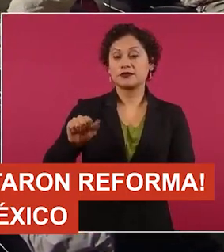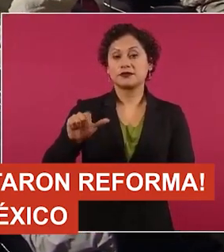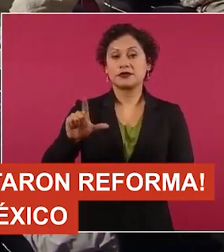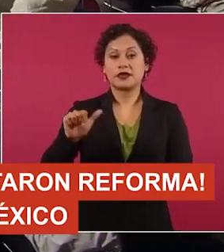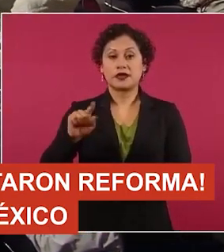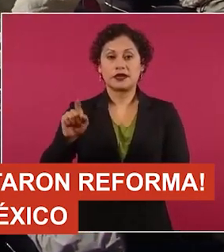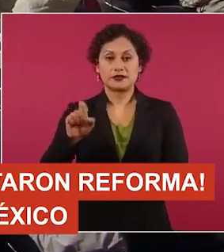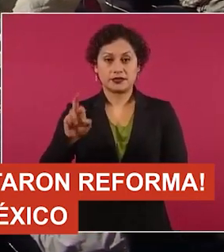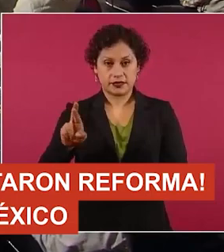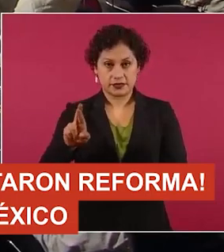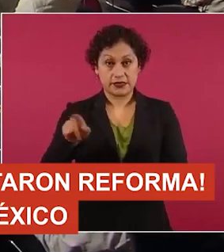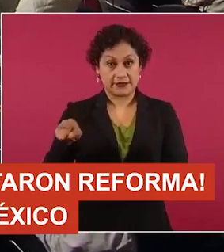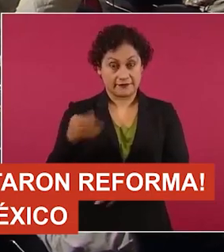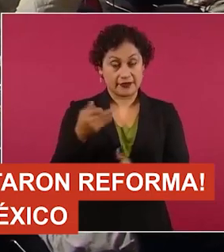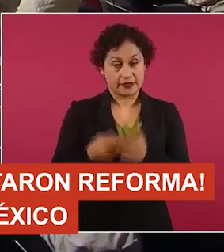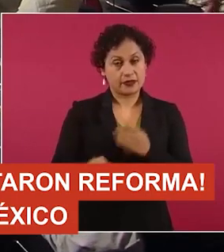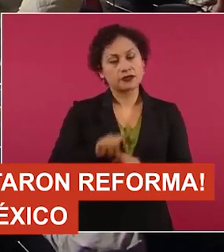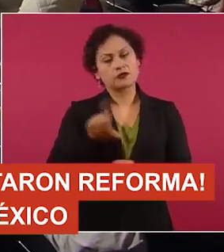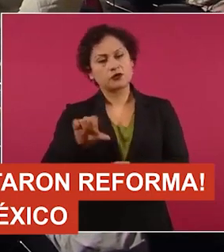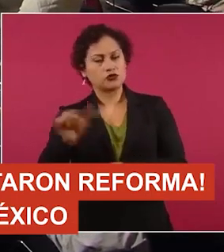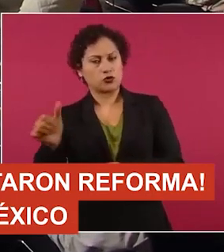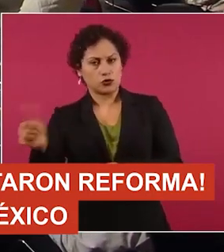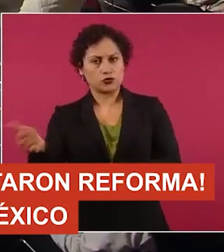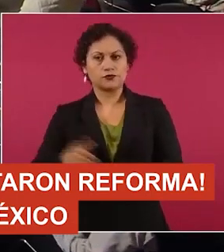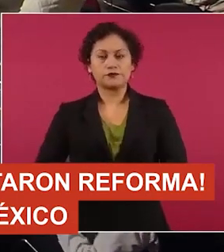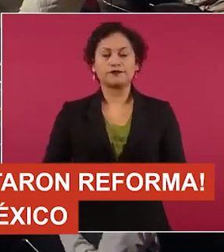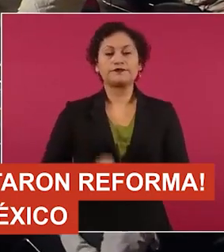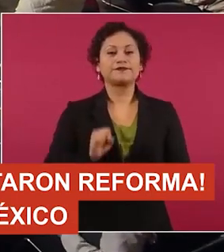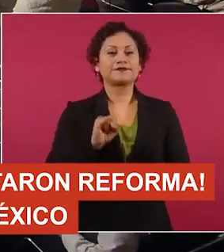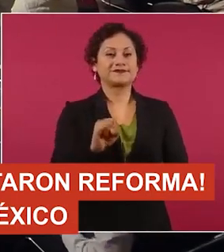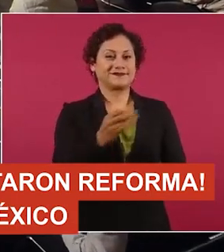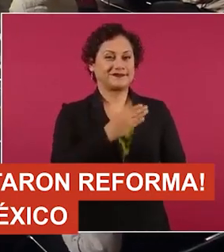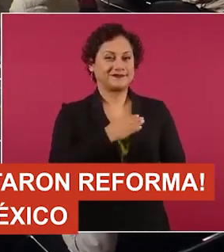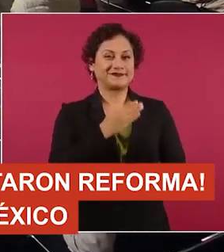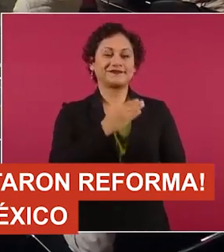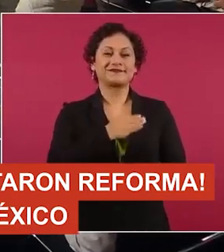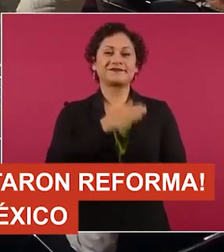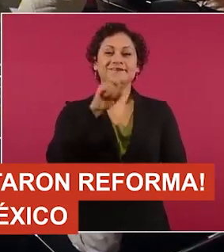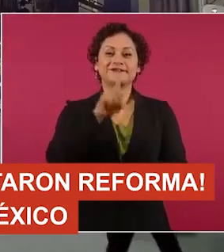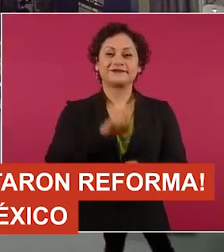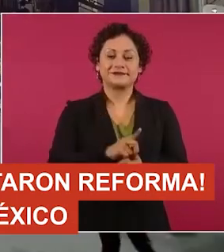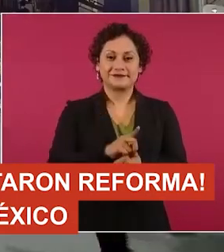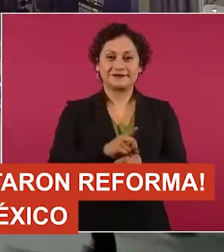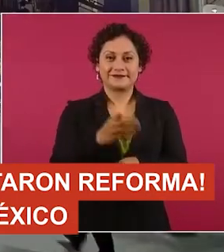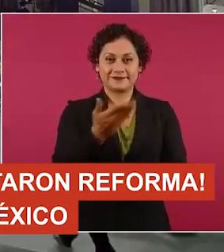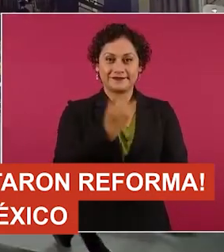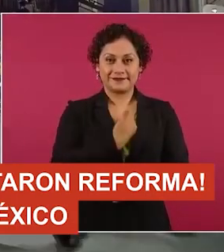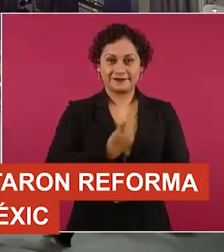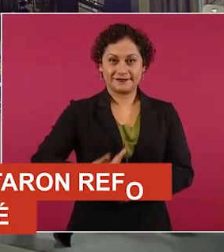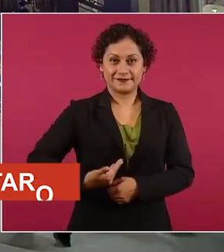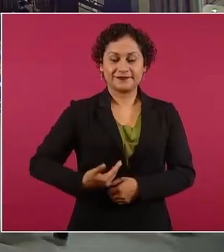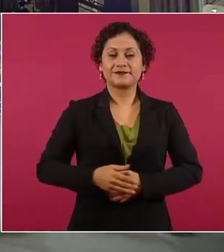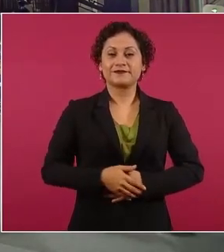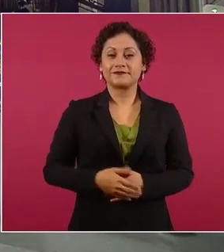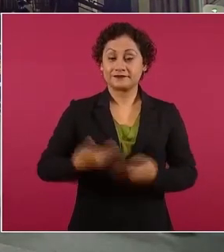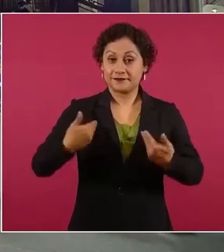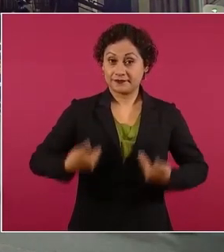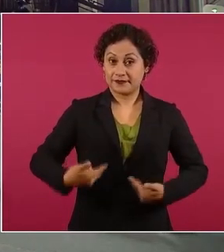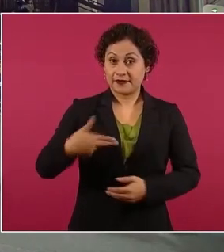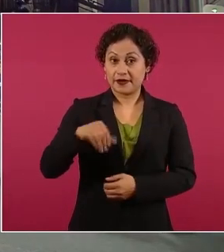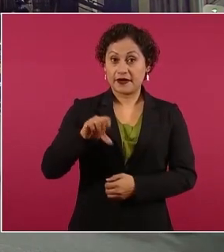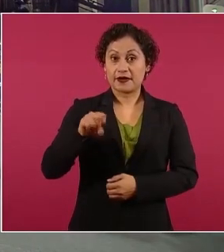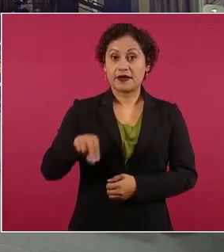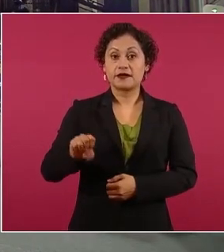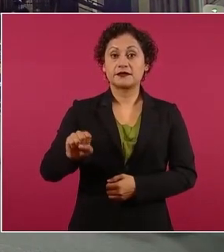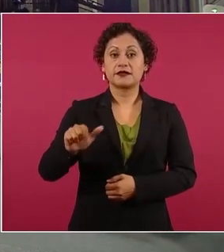abrimos Sí bueno buenos días presidente aquí buenos días Hans Salazar de Noticiero